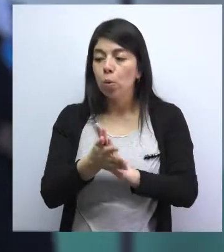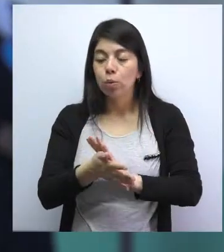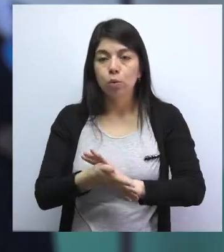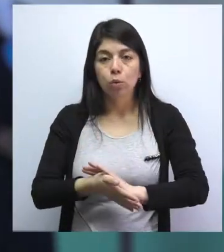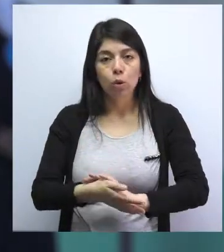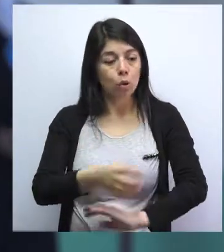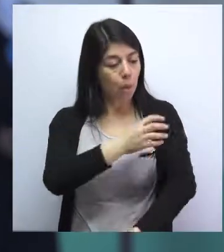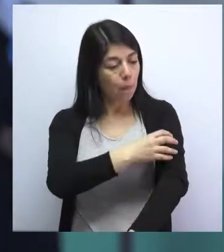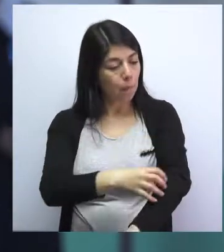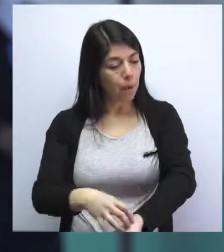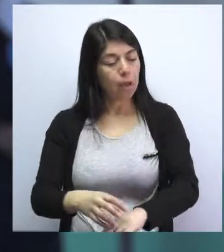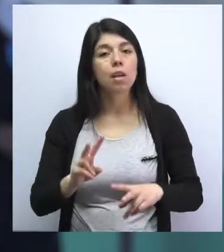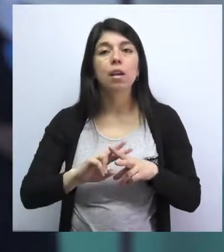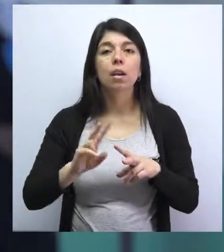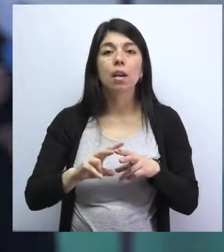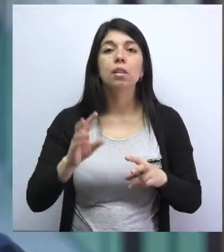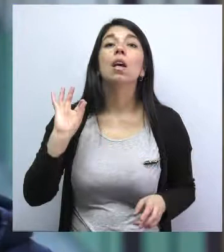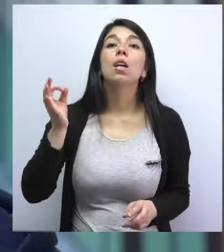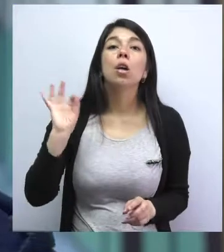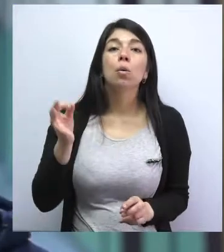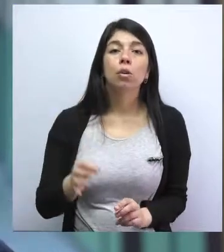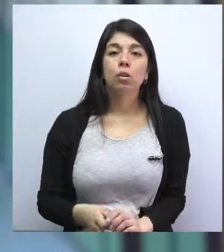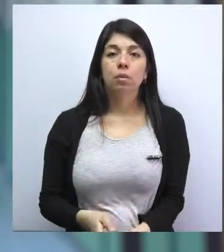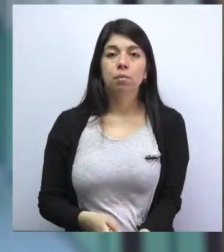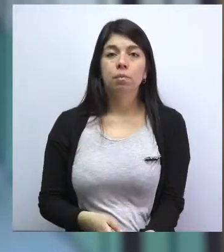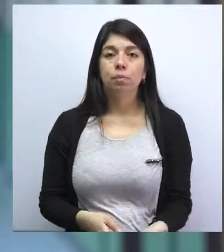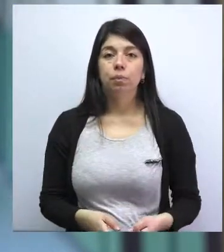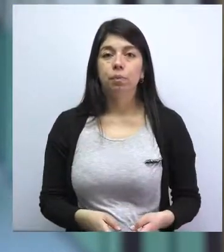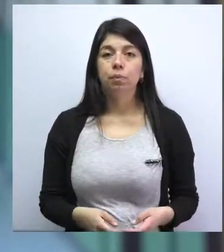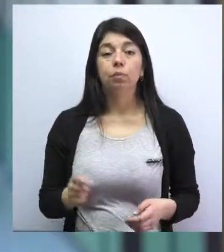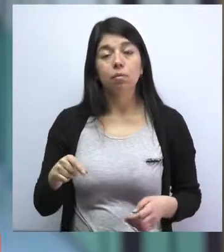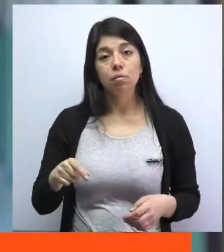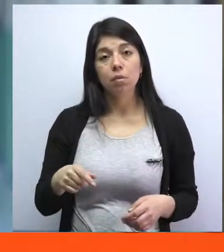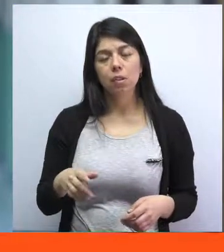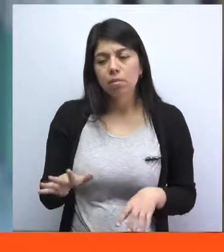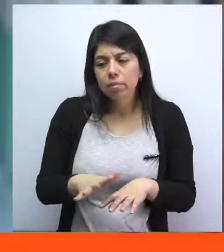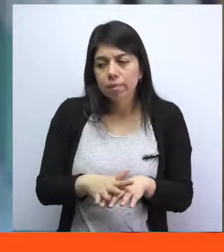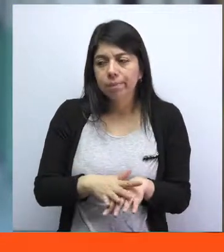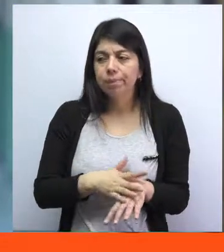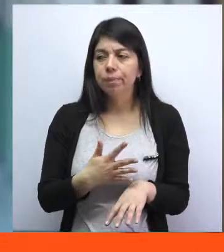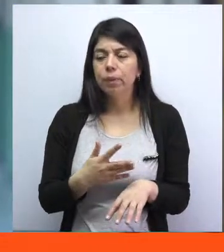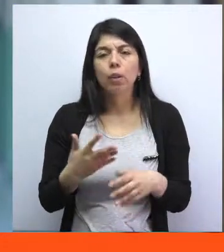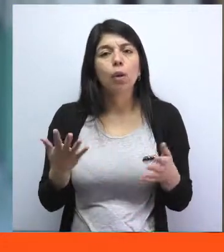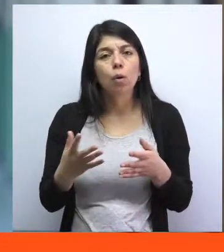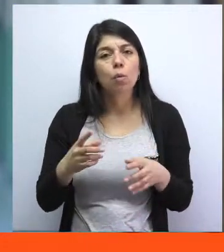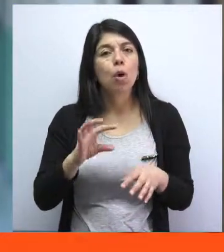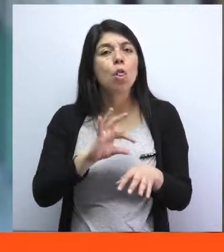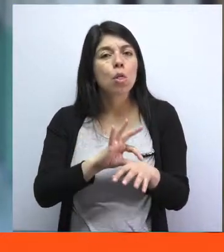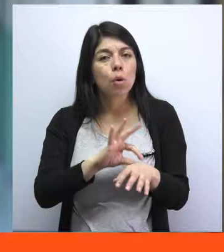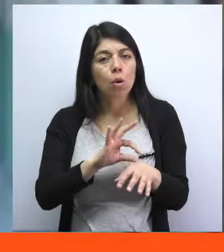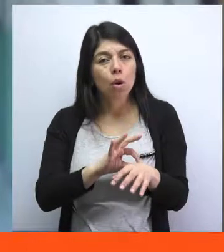visibilizar y dejar de normalizar la violencia en el pololeo. Mi amigo me llegó fuerte porque sentí como el dolor que siente la mamá de